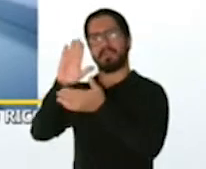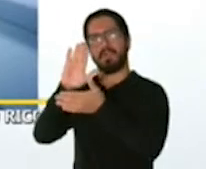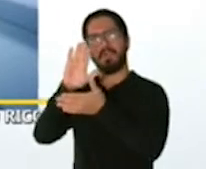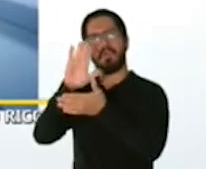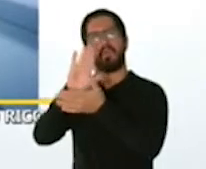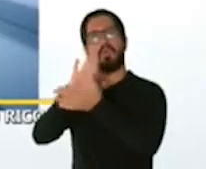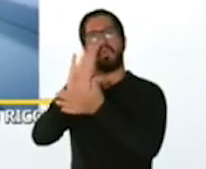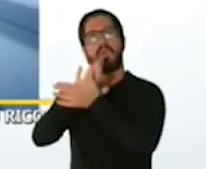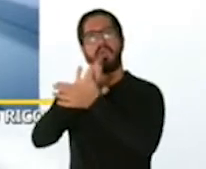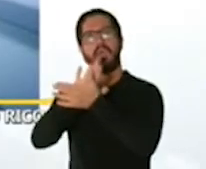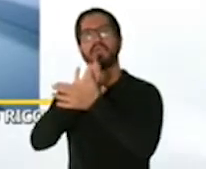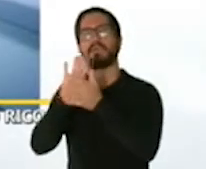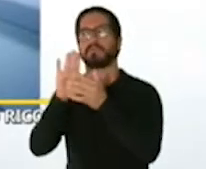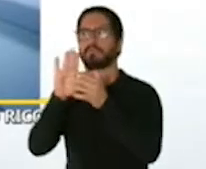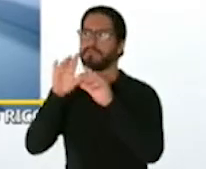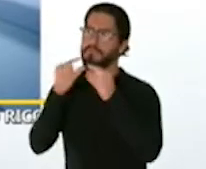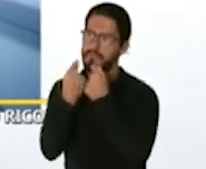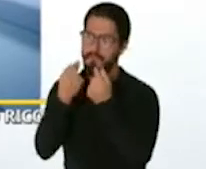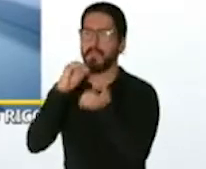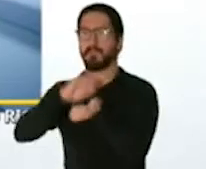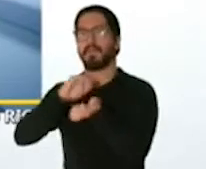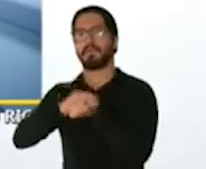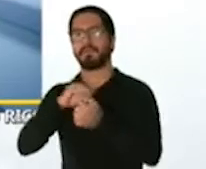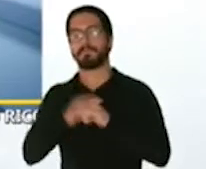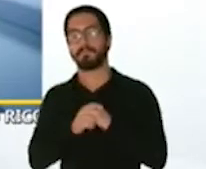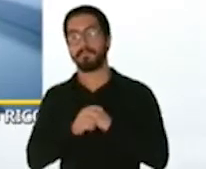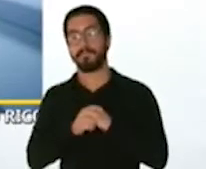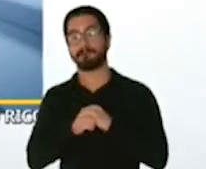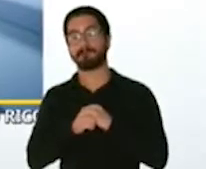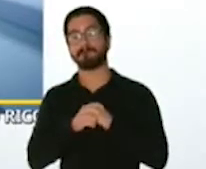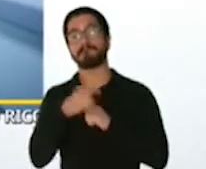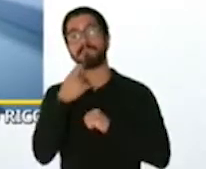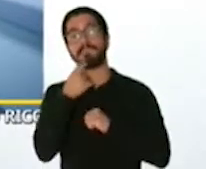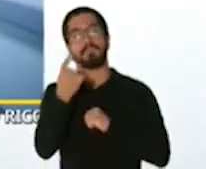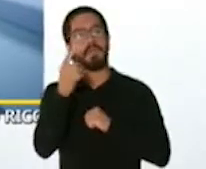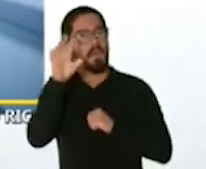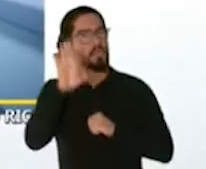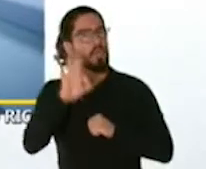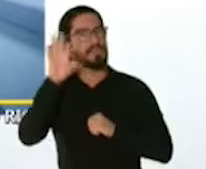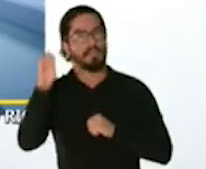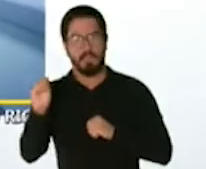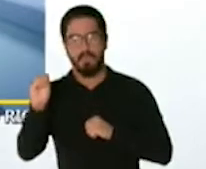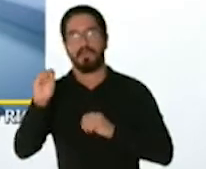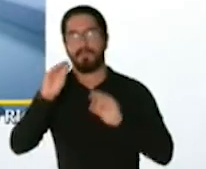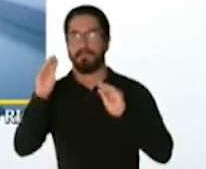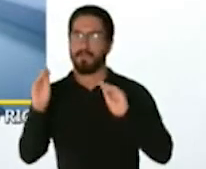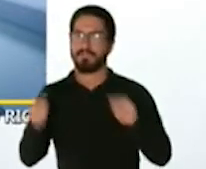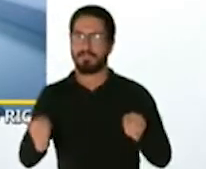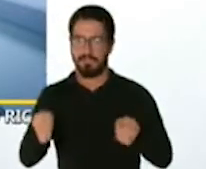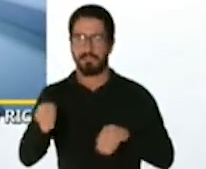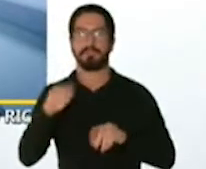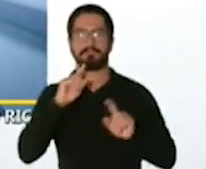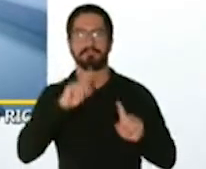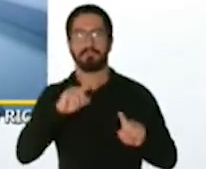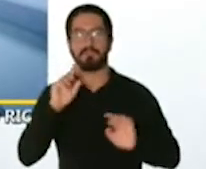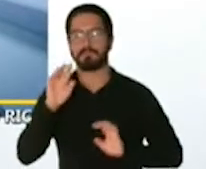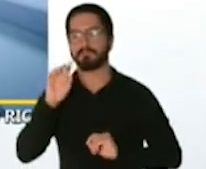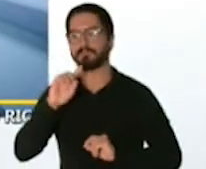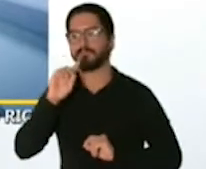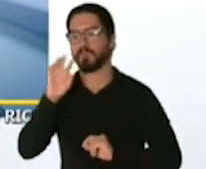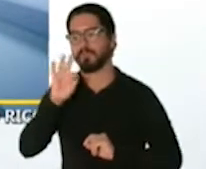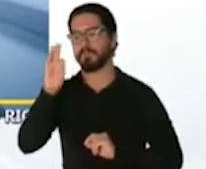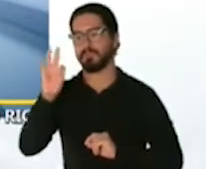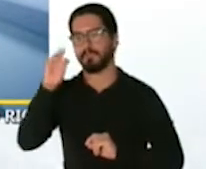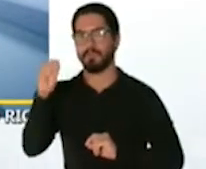bueno de cada yo diría que el 99% de los médicos que yo hablo están locos en